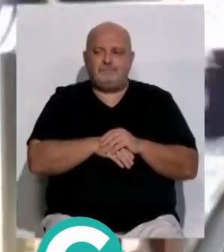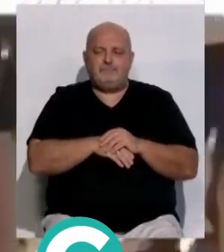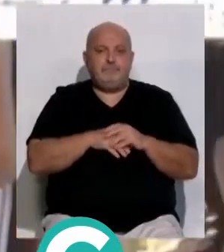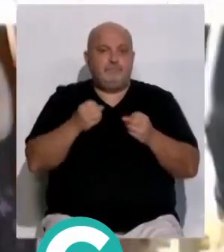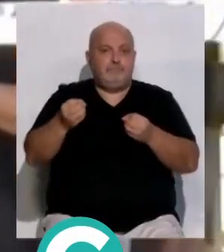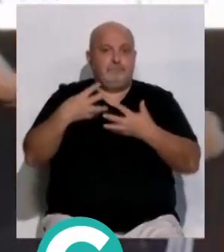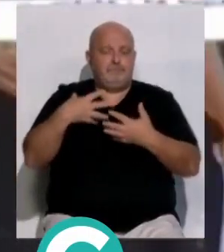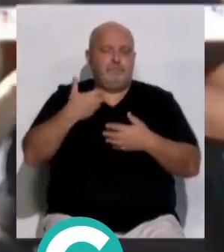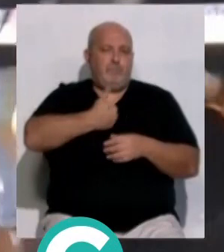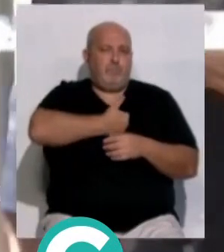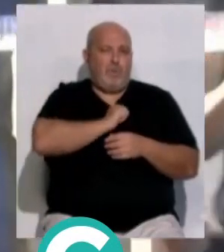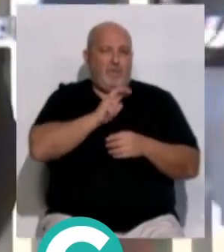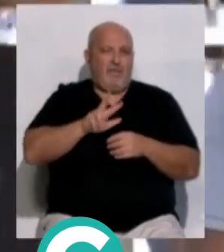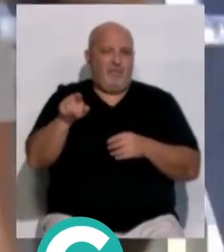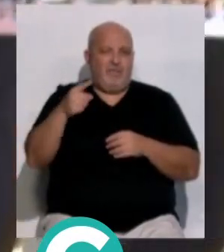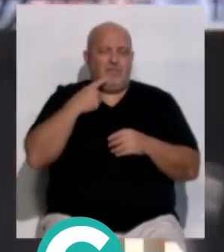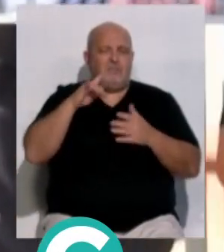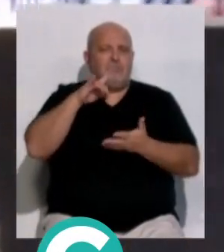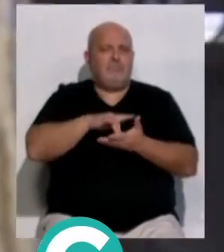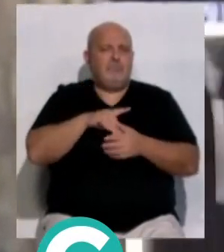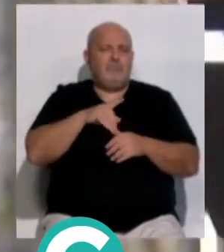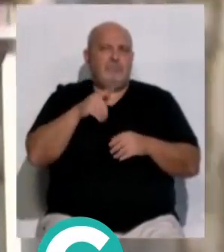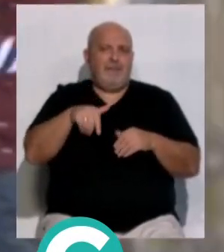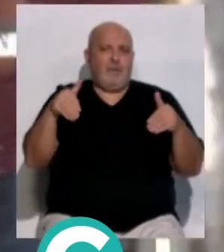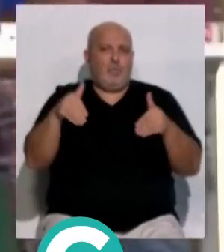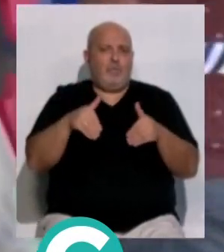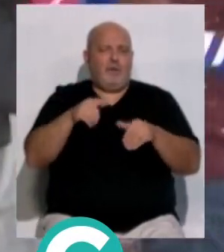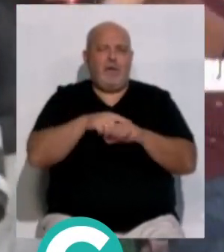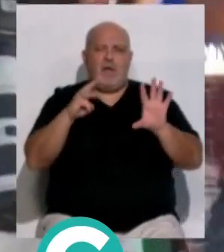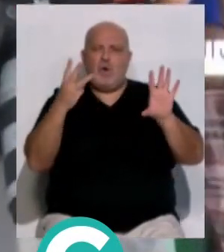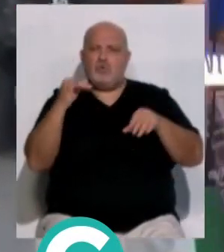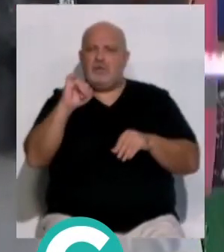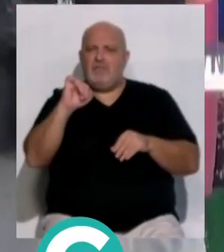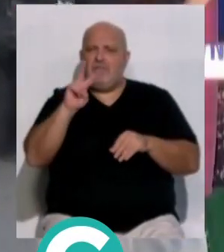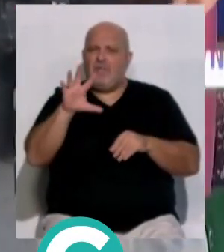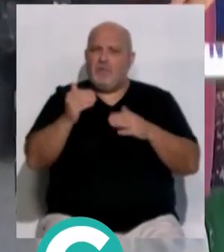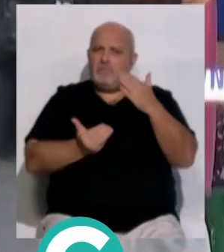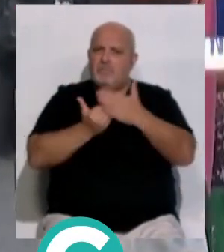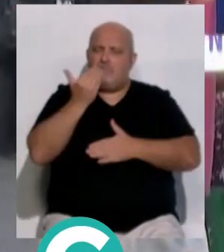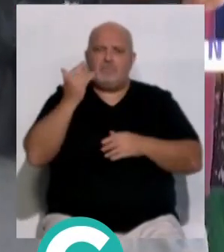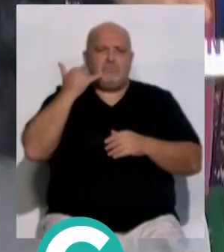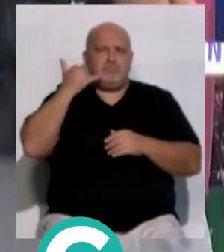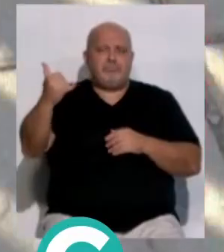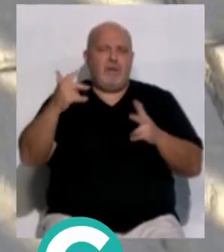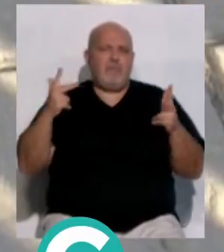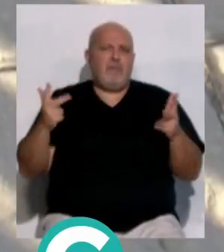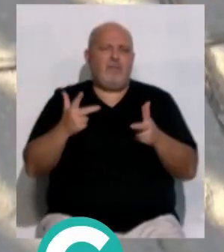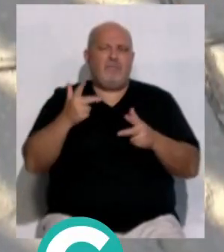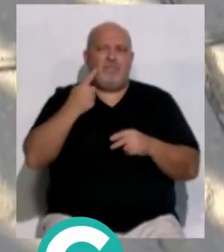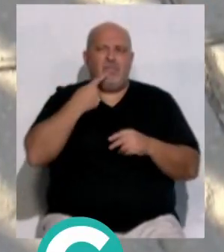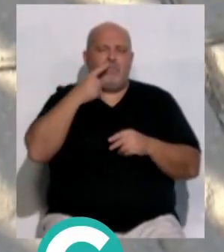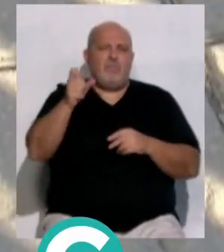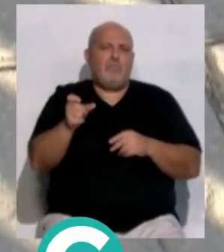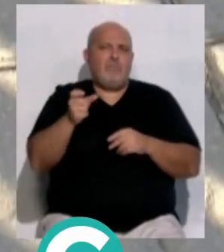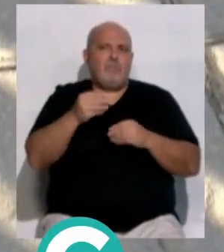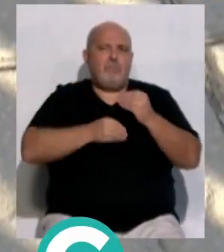Según ha informado la Policía Nacional, los hechos tuvieron lugar este jueves a las 8 y 25 de la mañana con una llamada a emergencias que alertaba